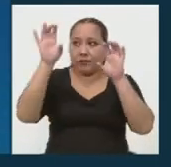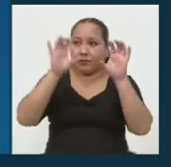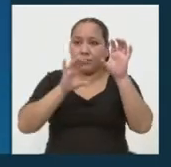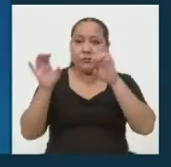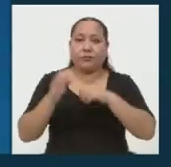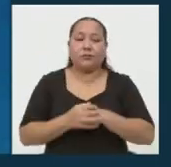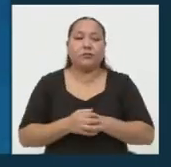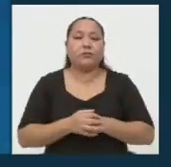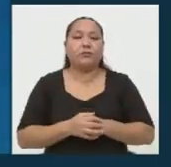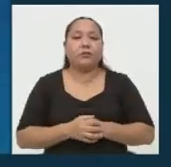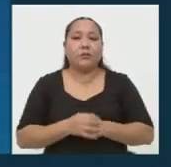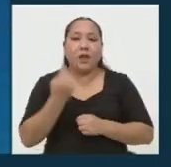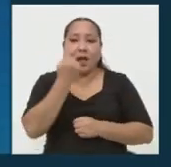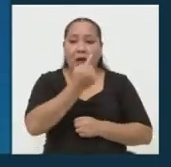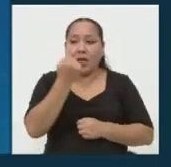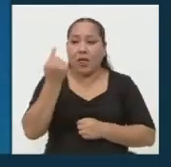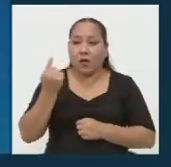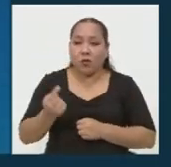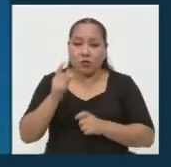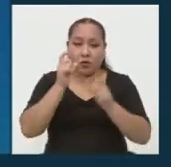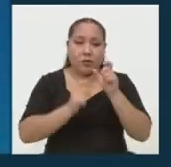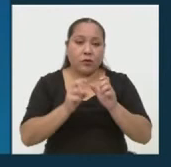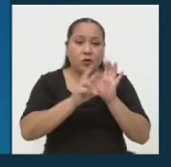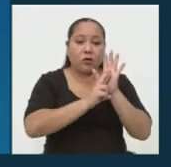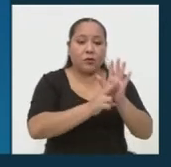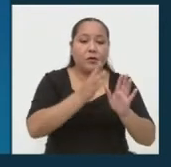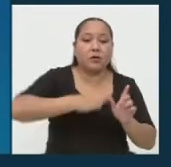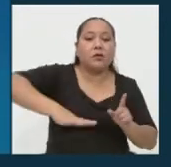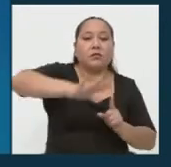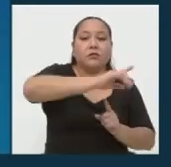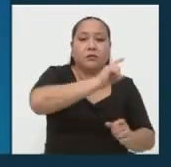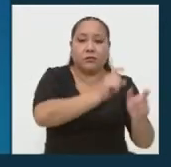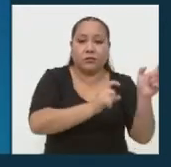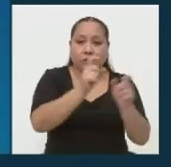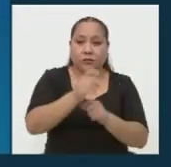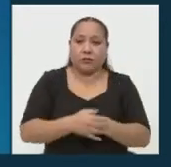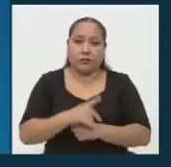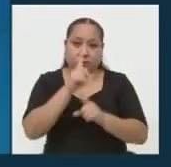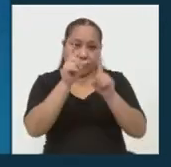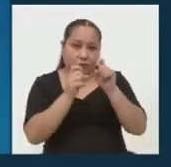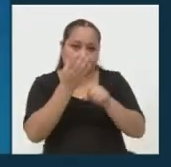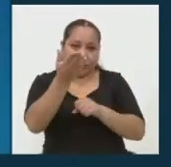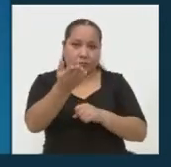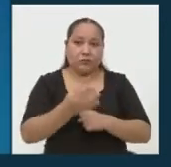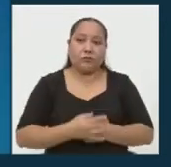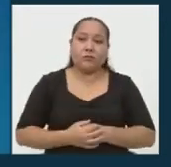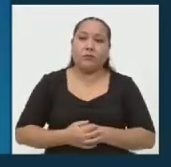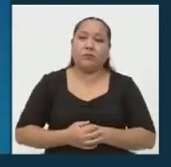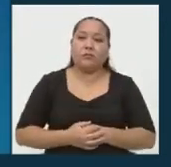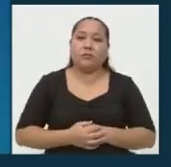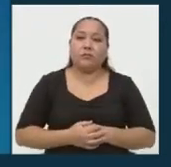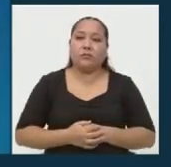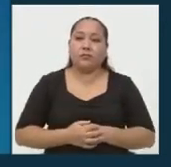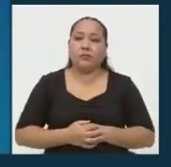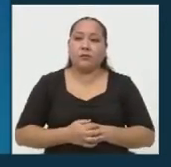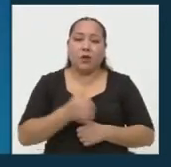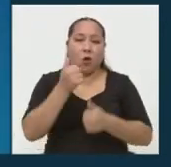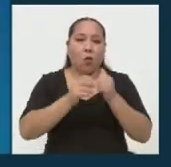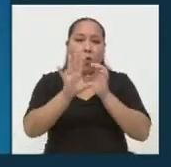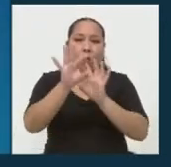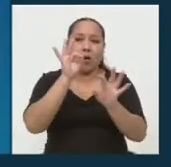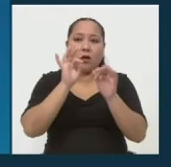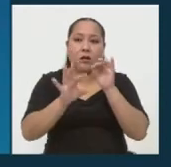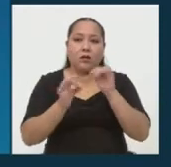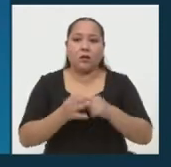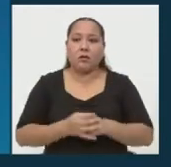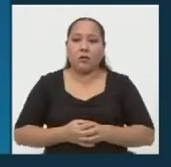mosaico enumerado. Cada uno es un ciudadano y un representante de la sociedad civil que tienen preguntas que hacer. ¿Cuál elige? ¿Qué